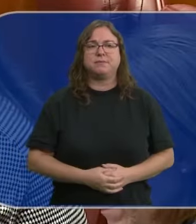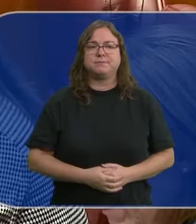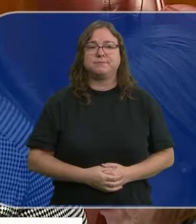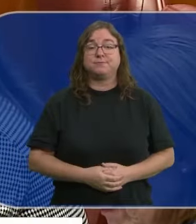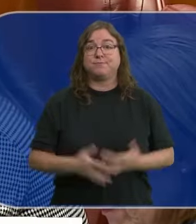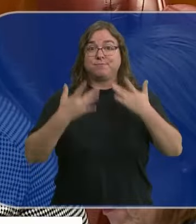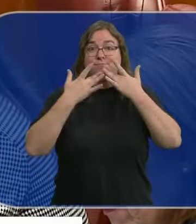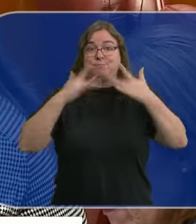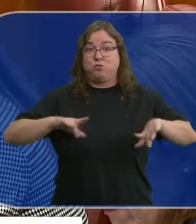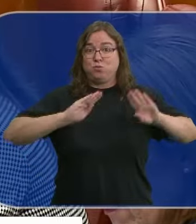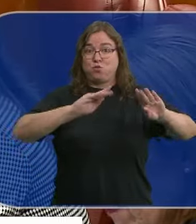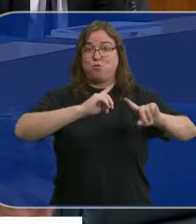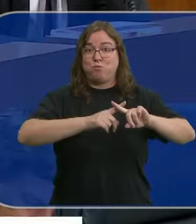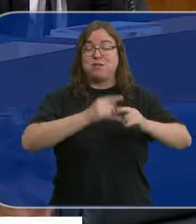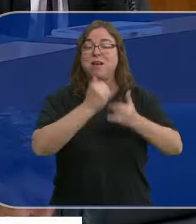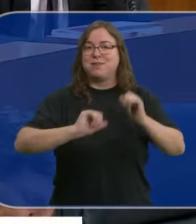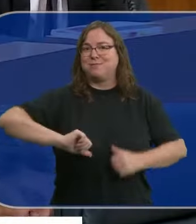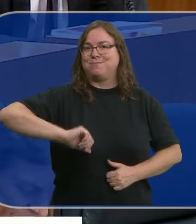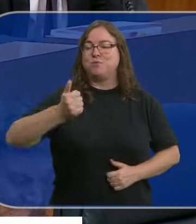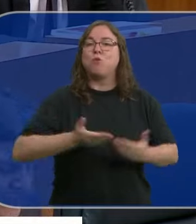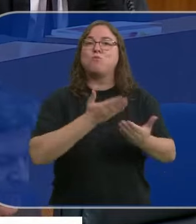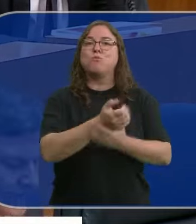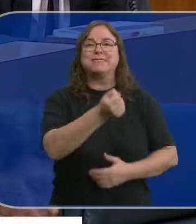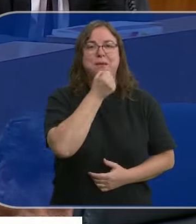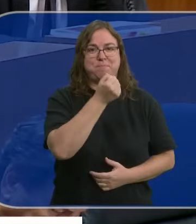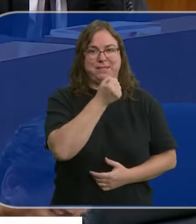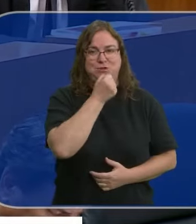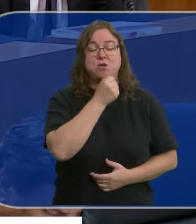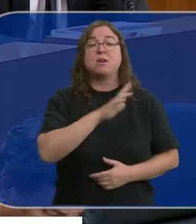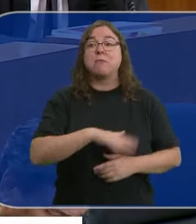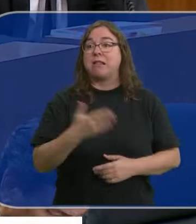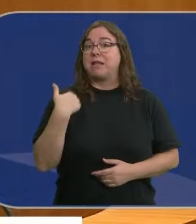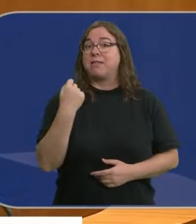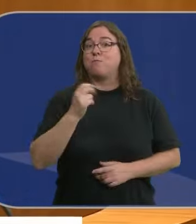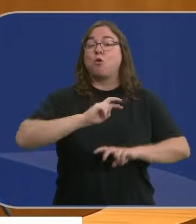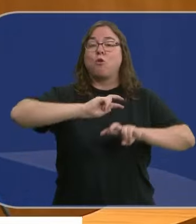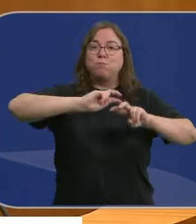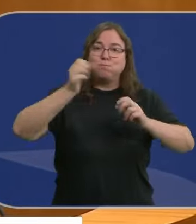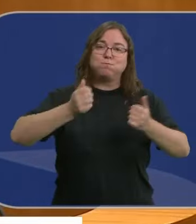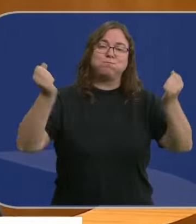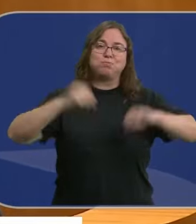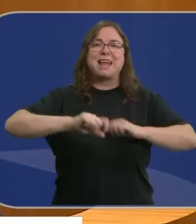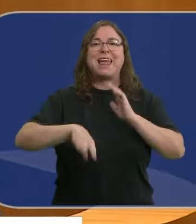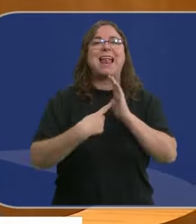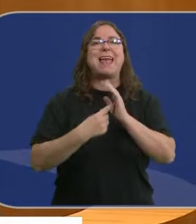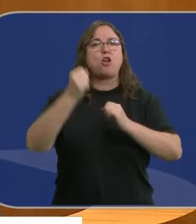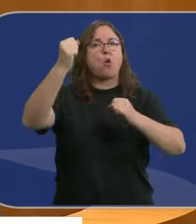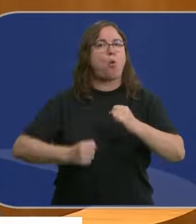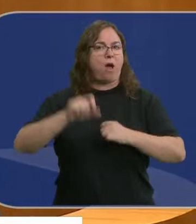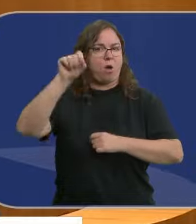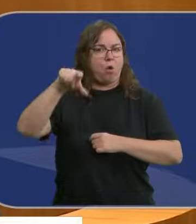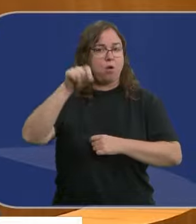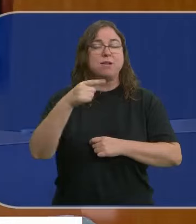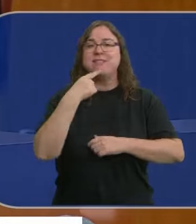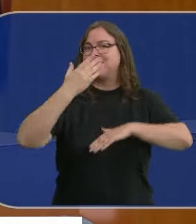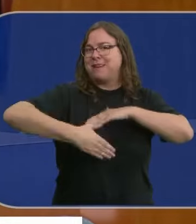Y la abstención de Vox ha permitido sacar adelante hoy una propuesta del PSOE para modificar la recién aprobada Ley del Juego. Las Cortes piden a la Junta que sea más